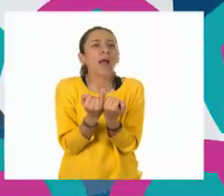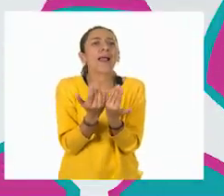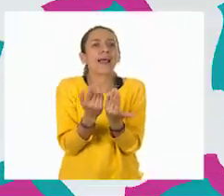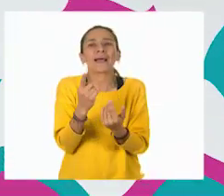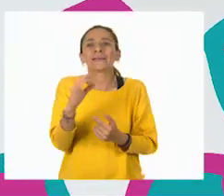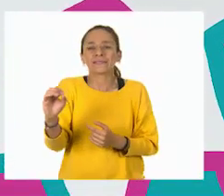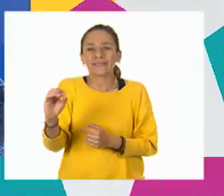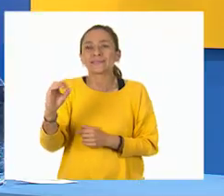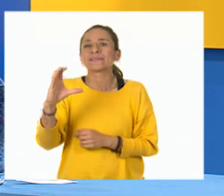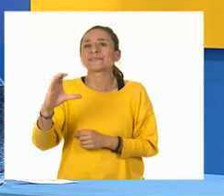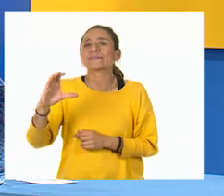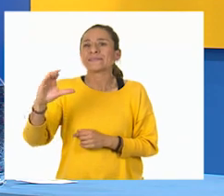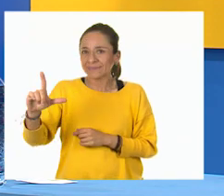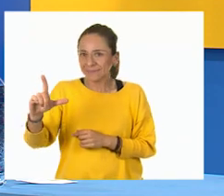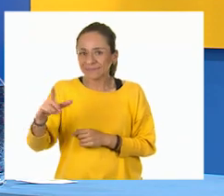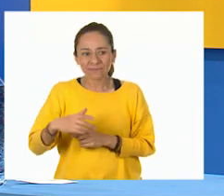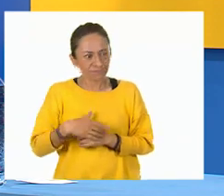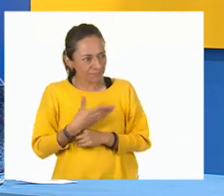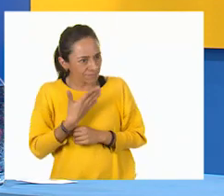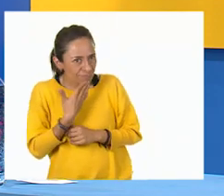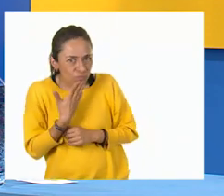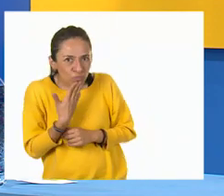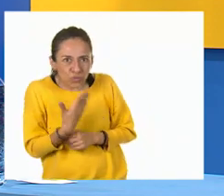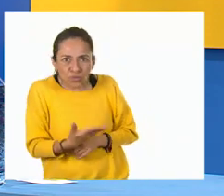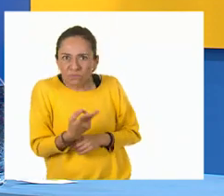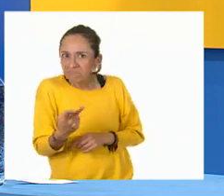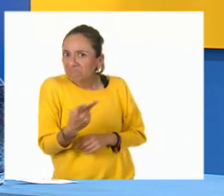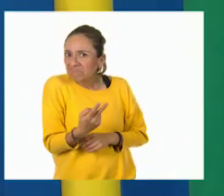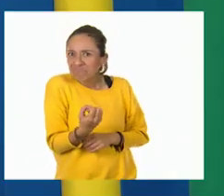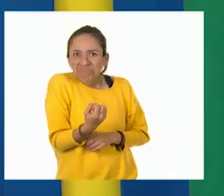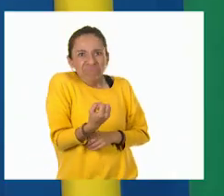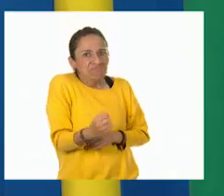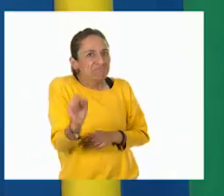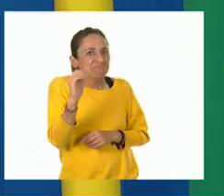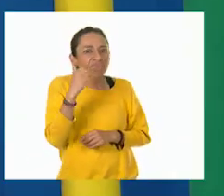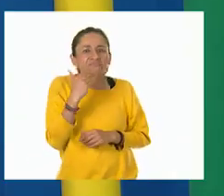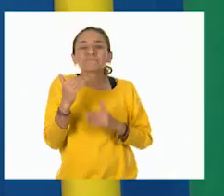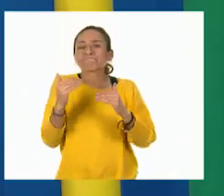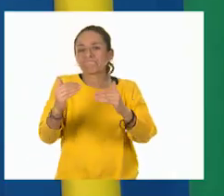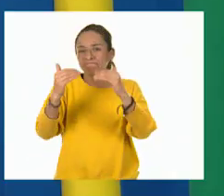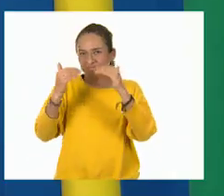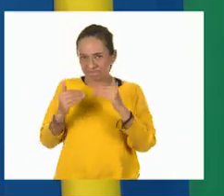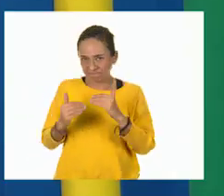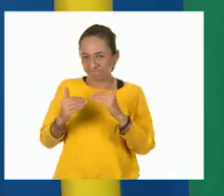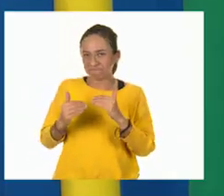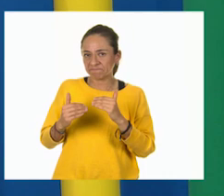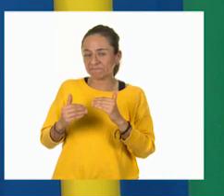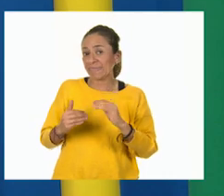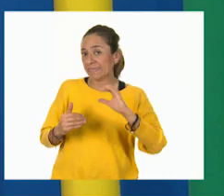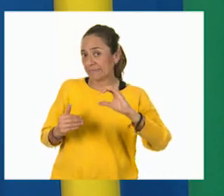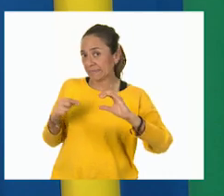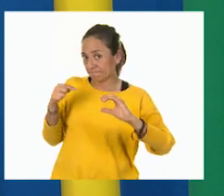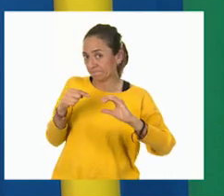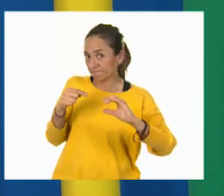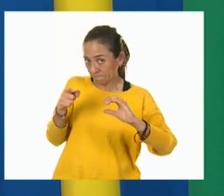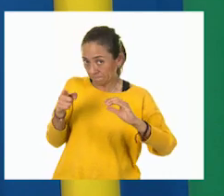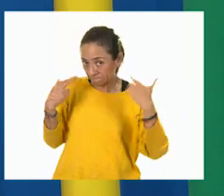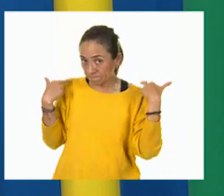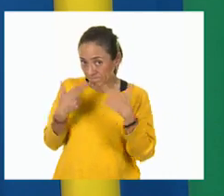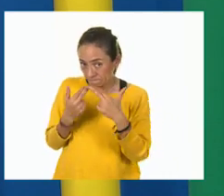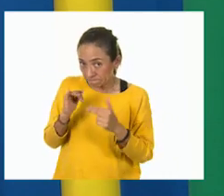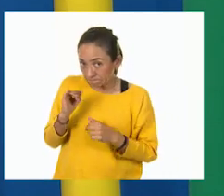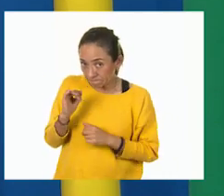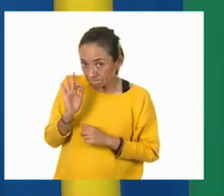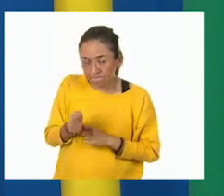¡Correcto! Lo están haciendo súper bien. Continuamos con la pregunta C. ¿Te parece, maestro? ¡Claro!